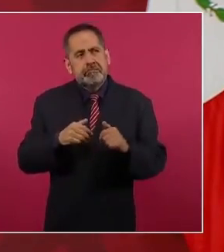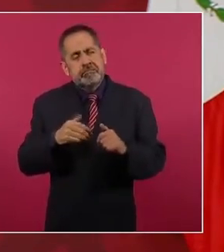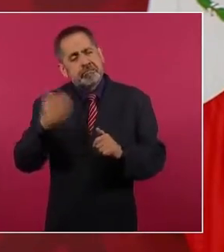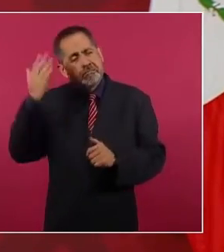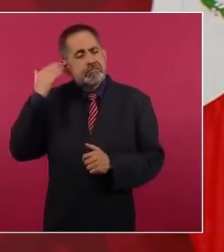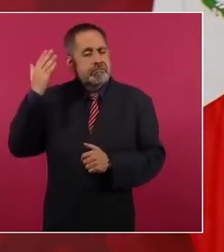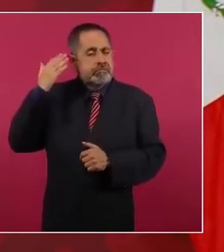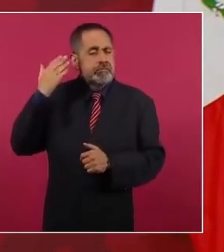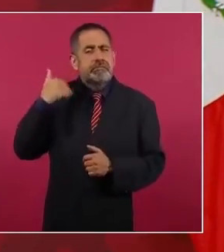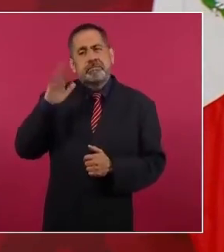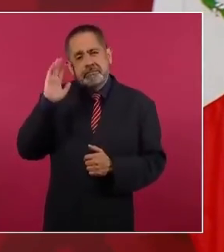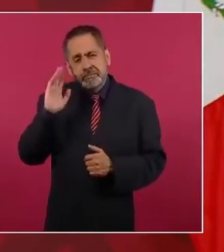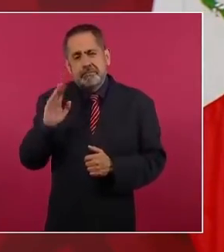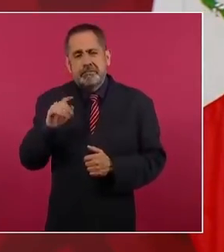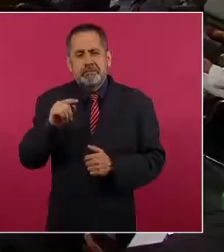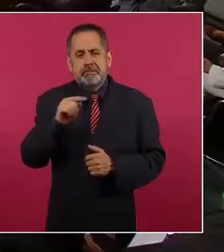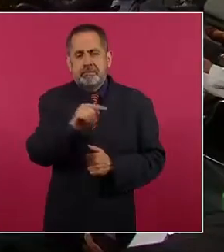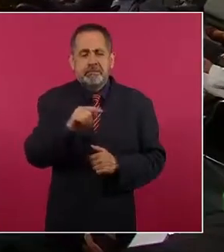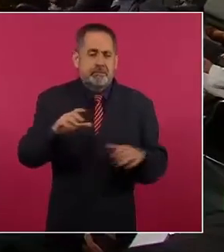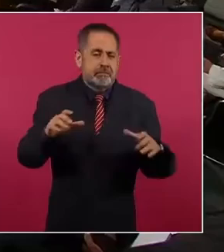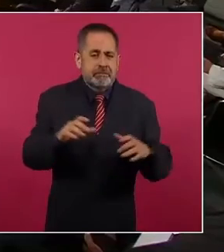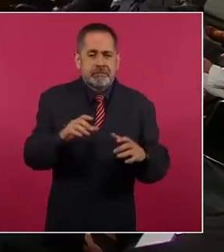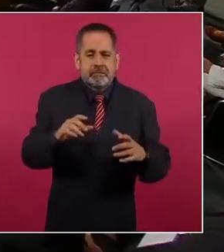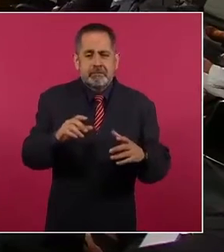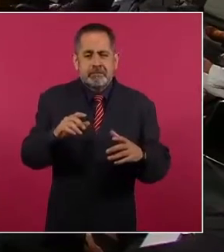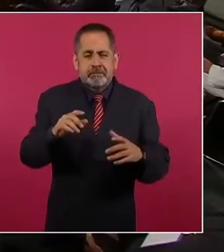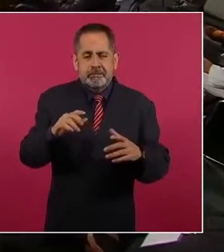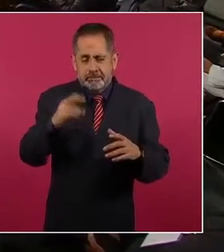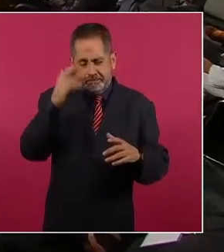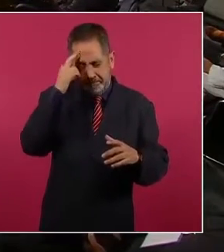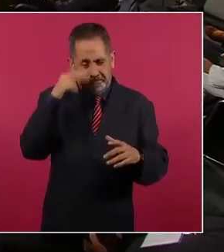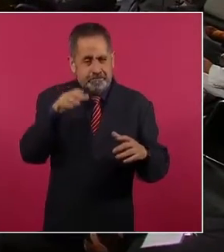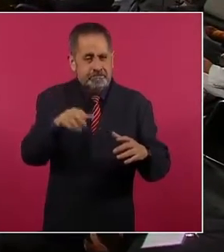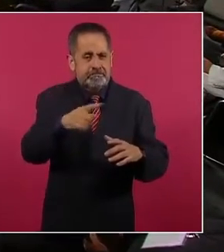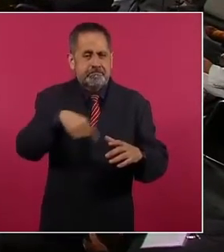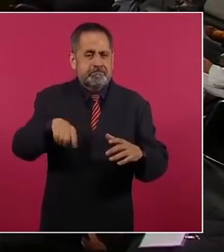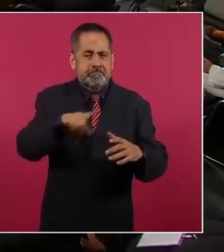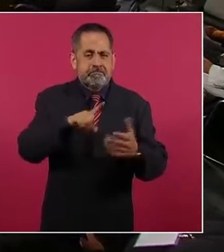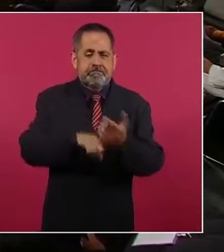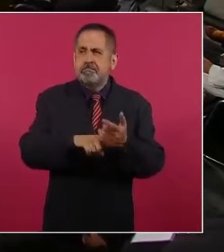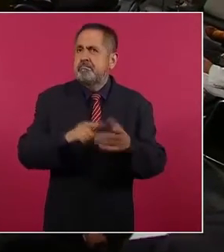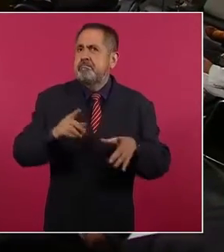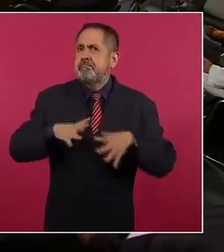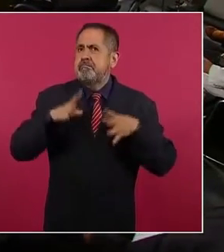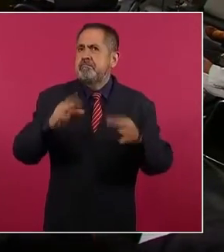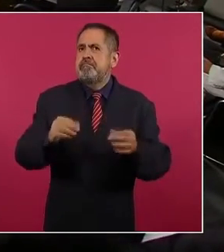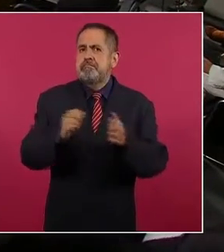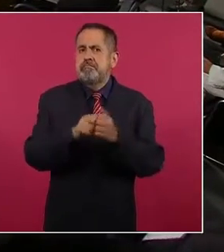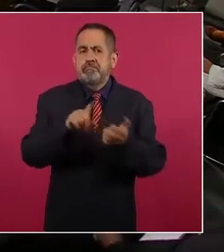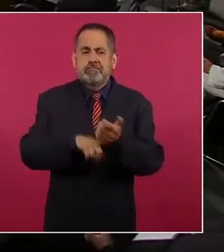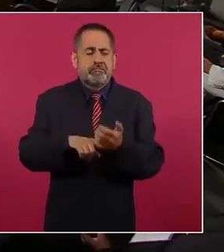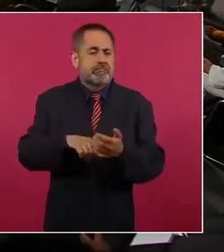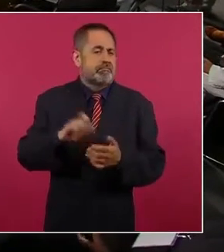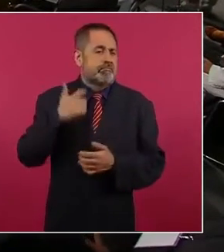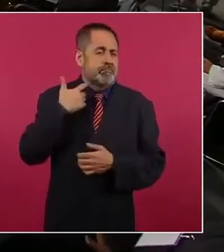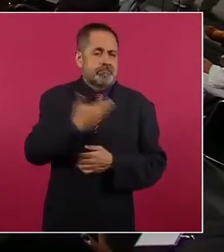organismo, que se creó con Cedillo,